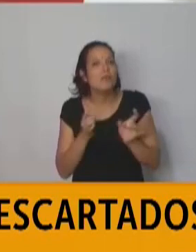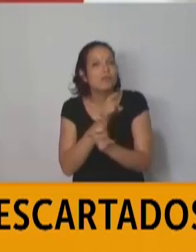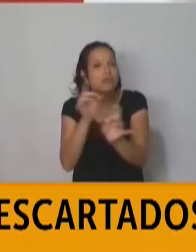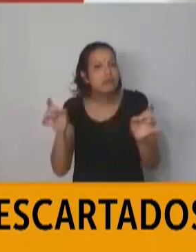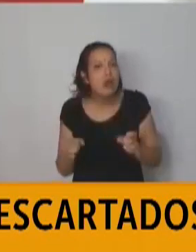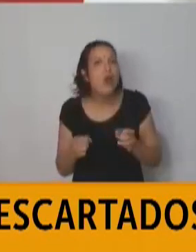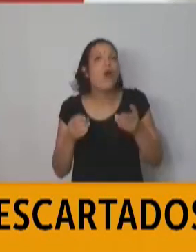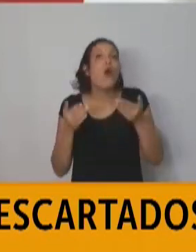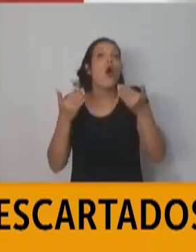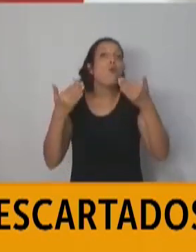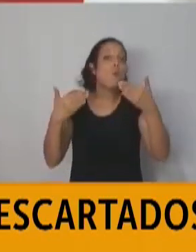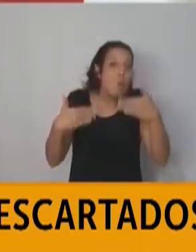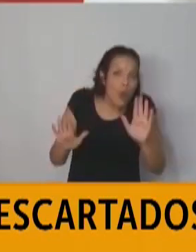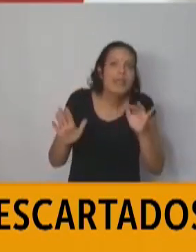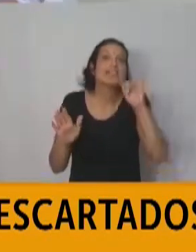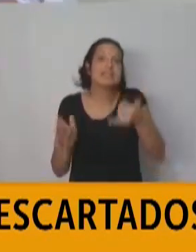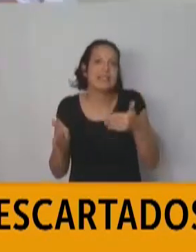ocurra, este momento todavía no.